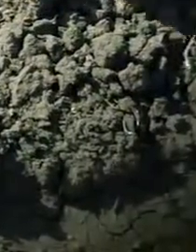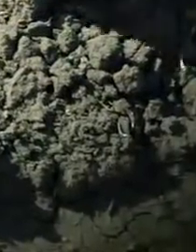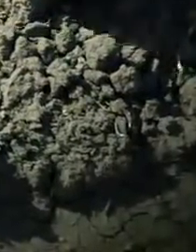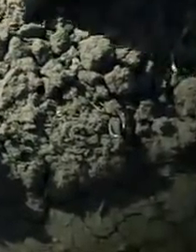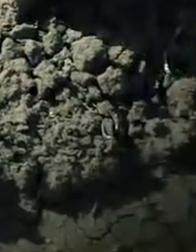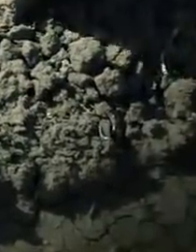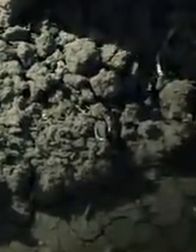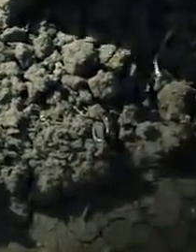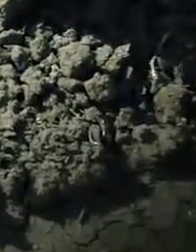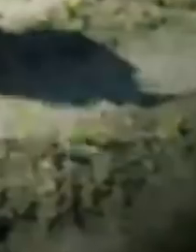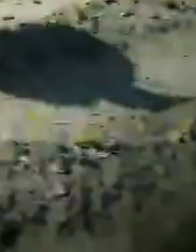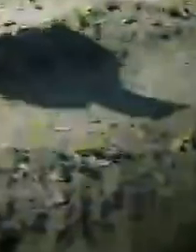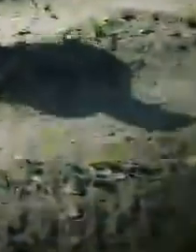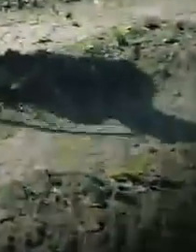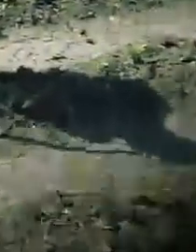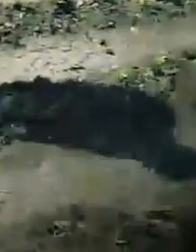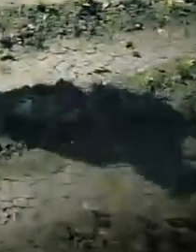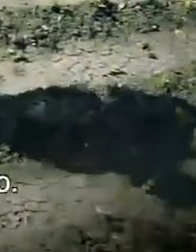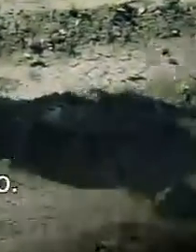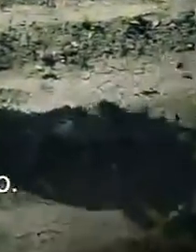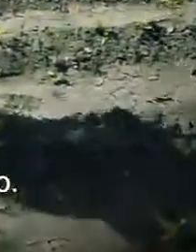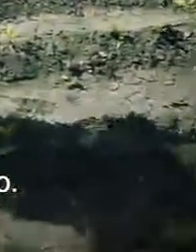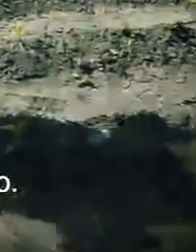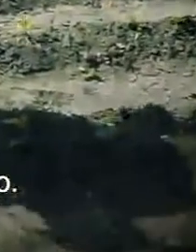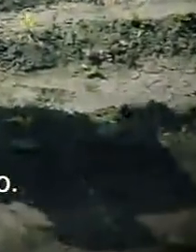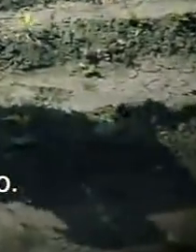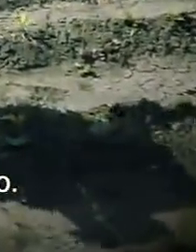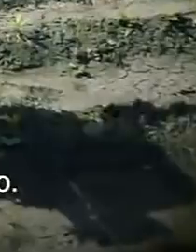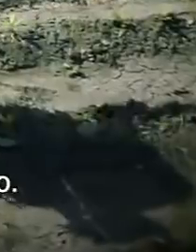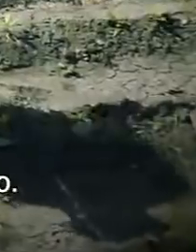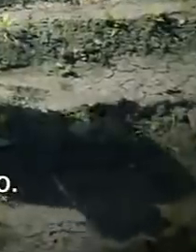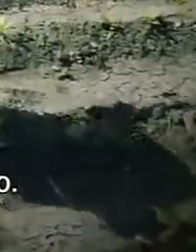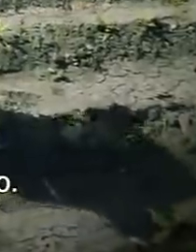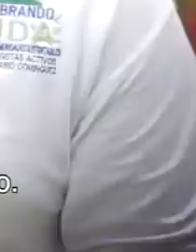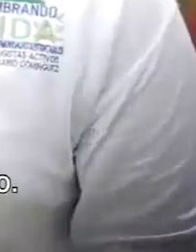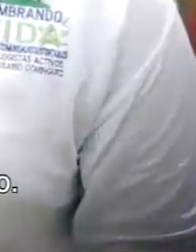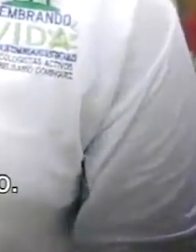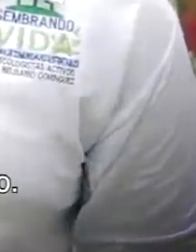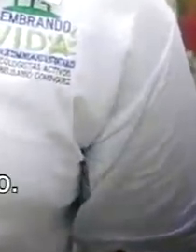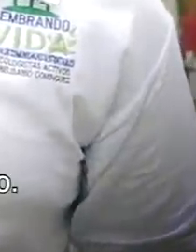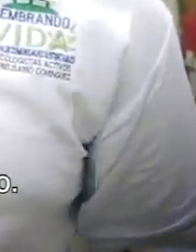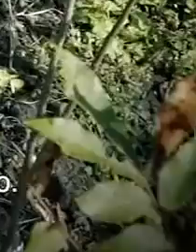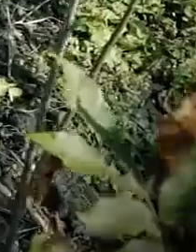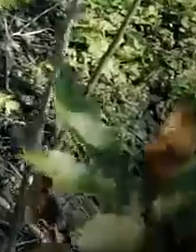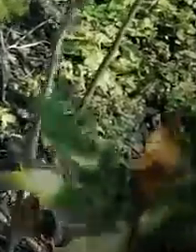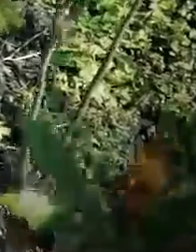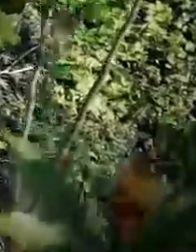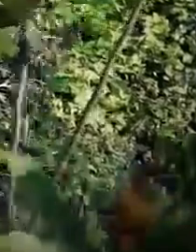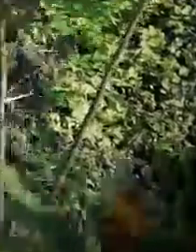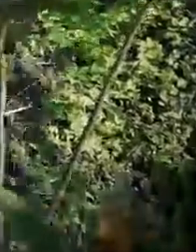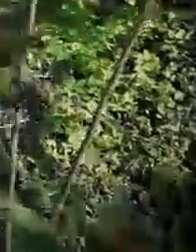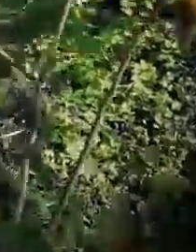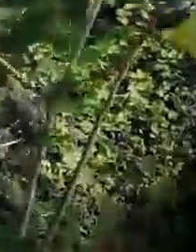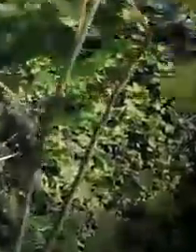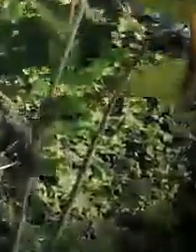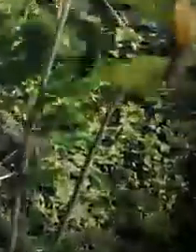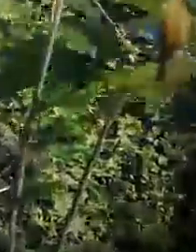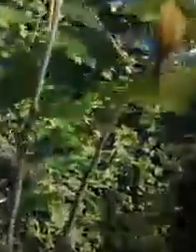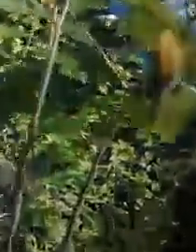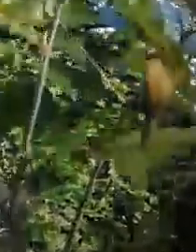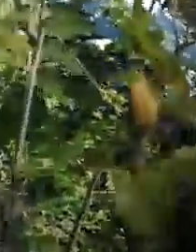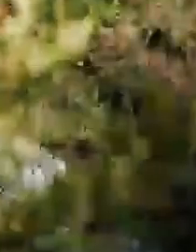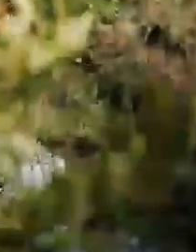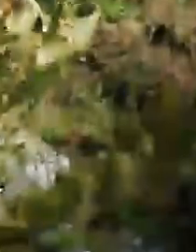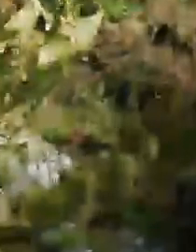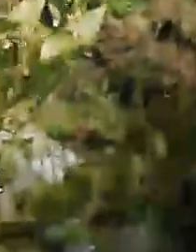estaban preparándose para migrar. Y ahora de esta forma ya están viendo nuevos horizontes en su mismo pueblo. Tu cama, tu casa, tu